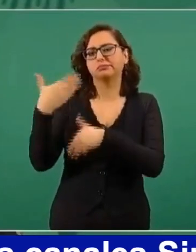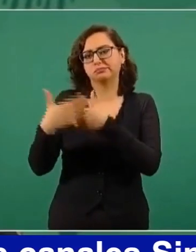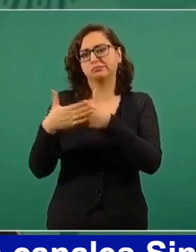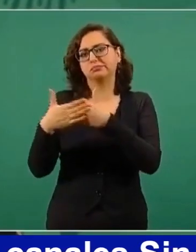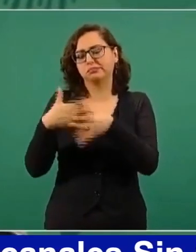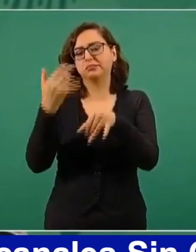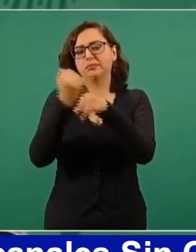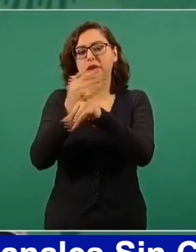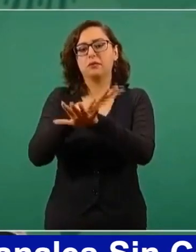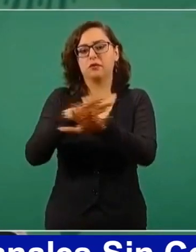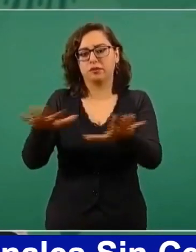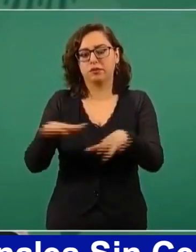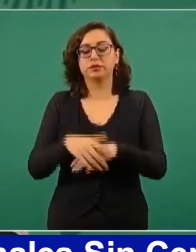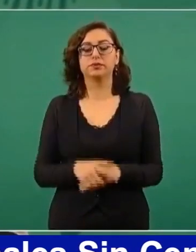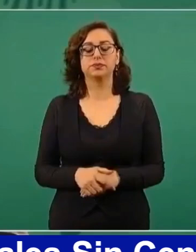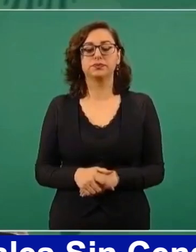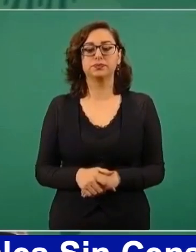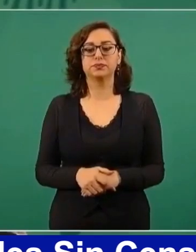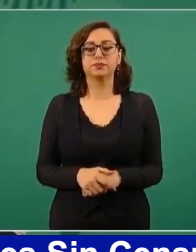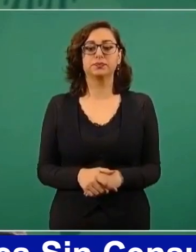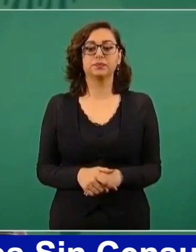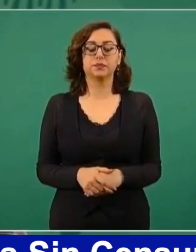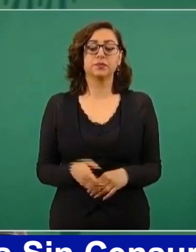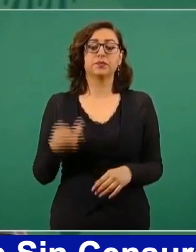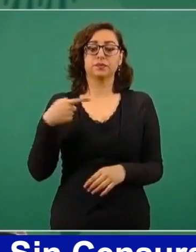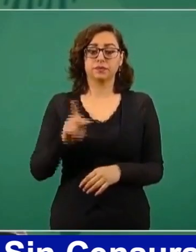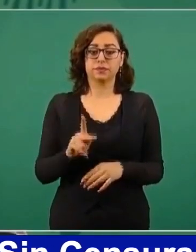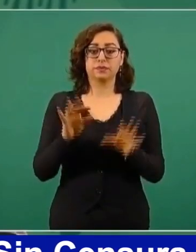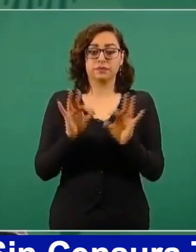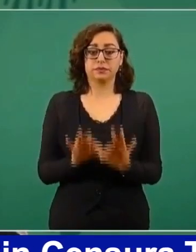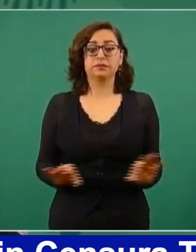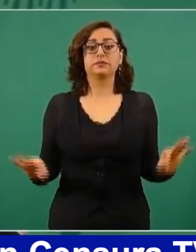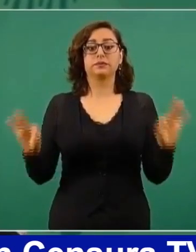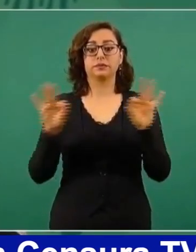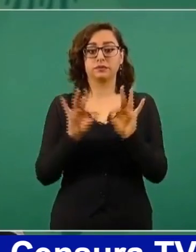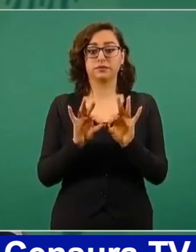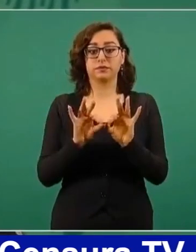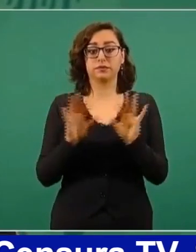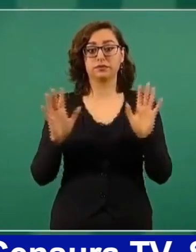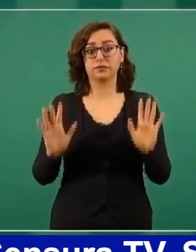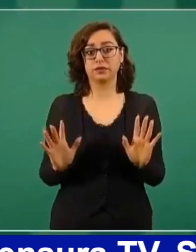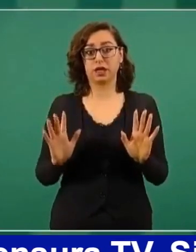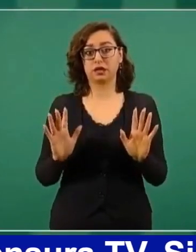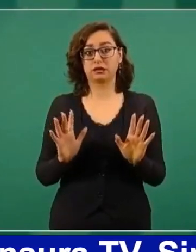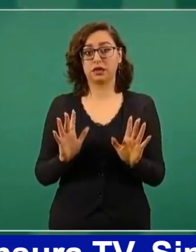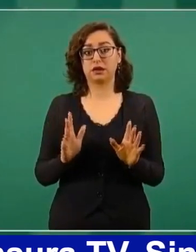lo importante es destacar que ofrecimos